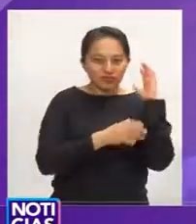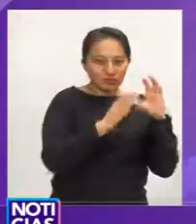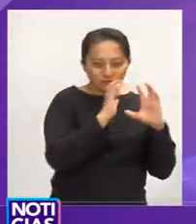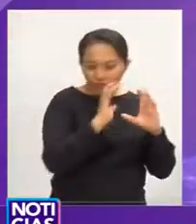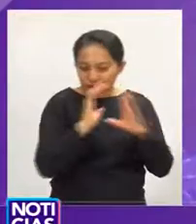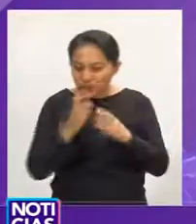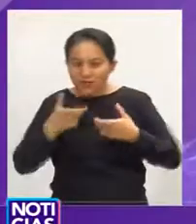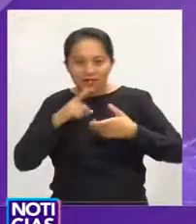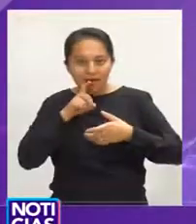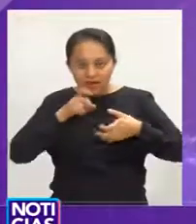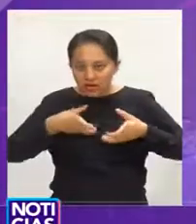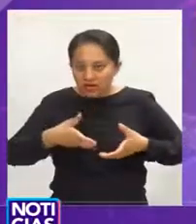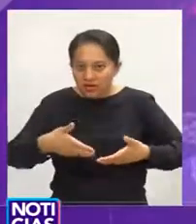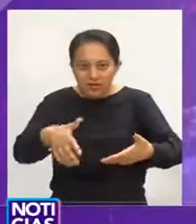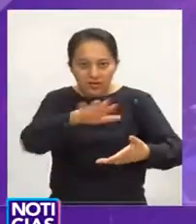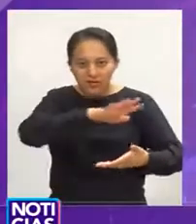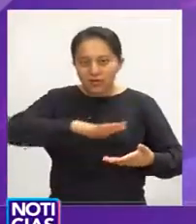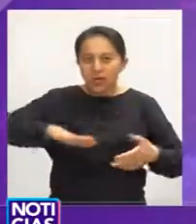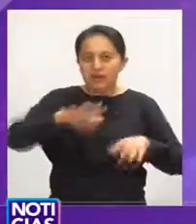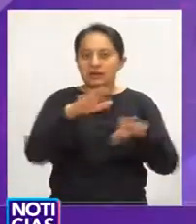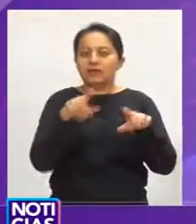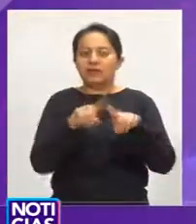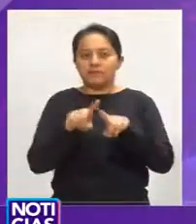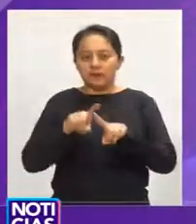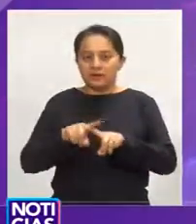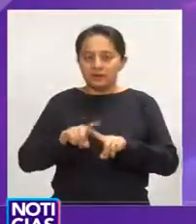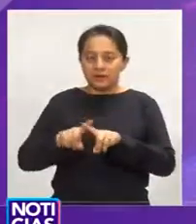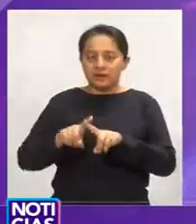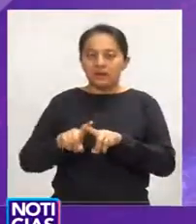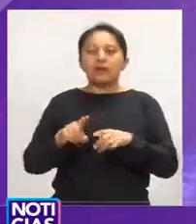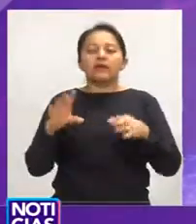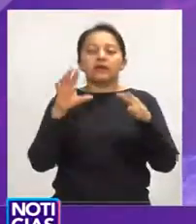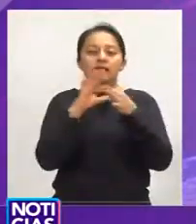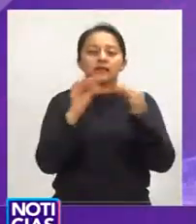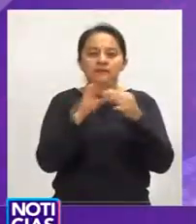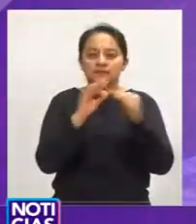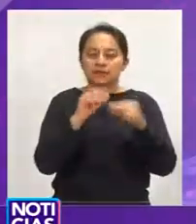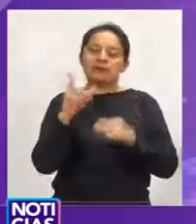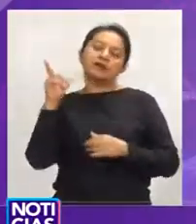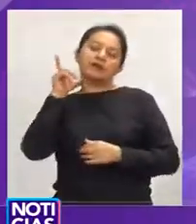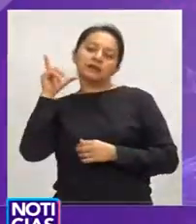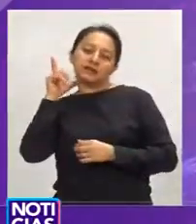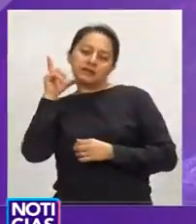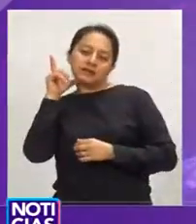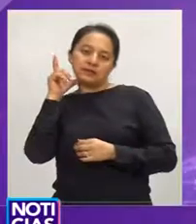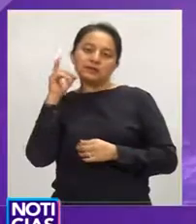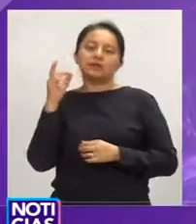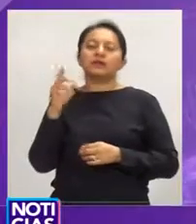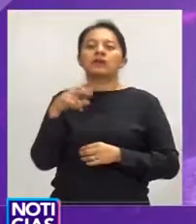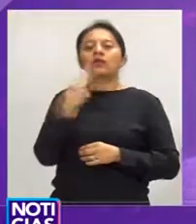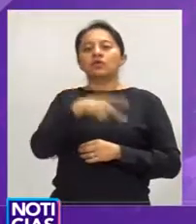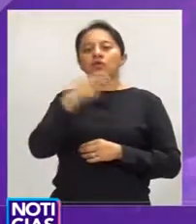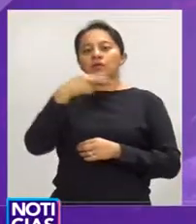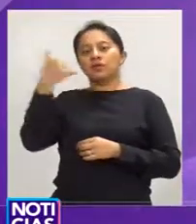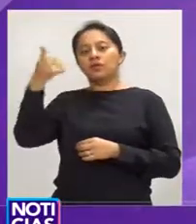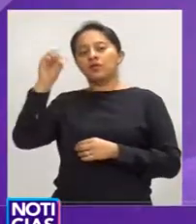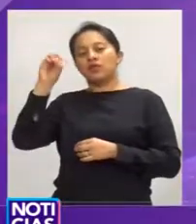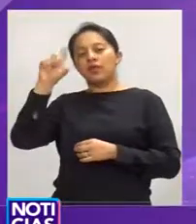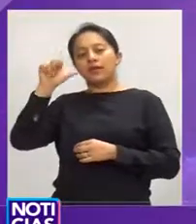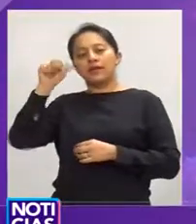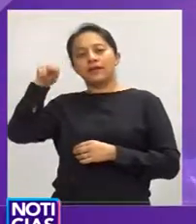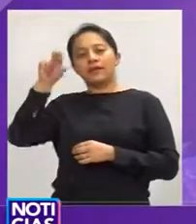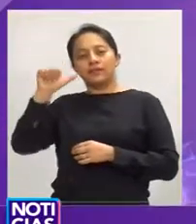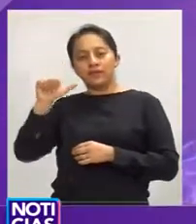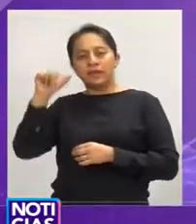Legislativa, Yolanda Rodríguez Otero, señaló que con la aprobación de esta ley, el Estado podrá responder a las necesidades de Querétaro en esta